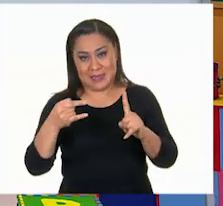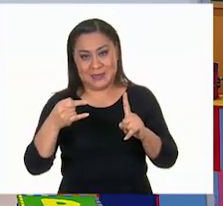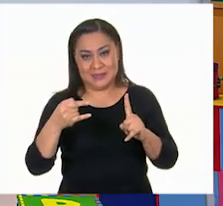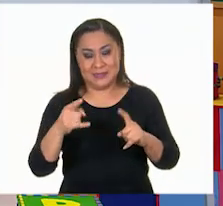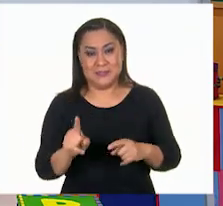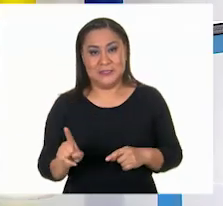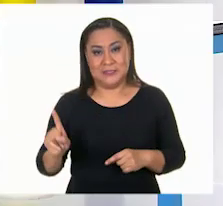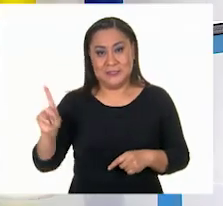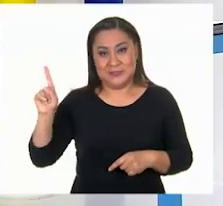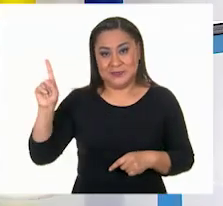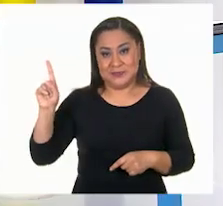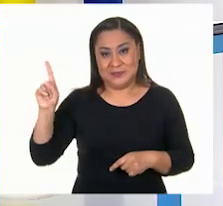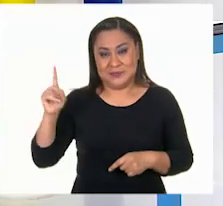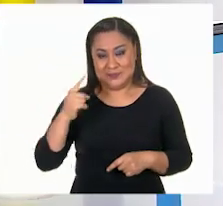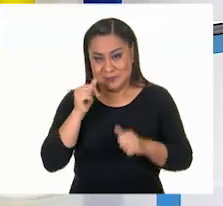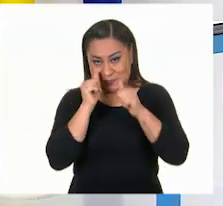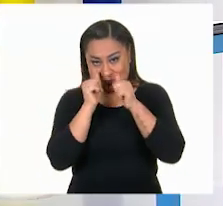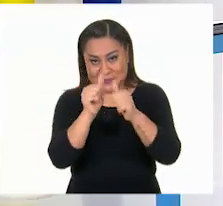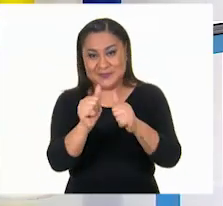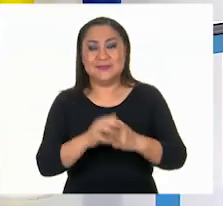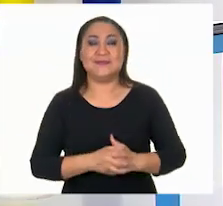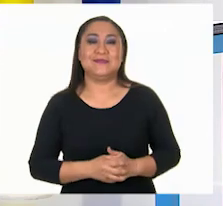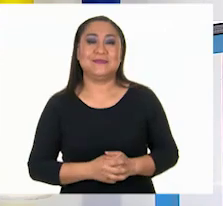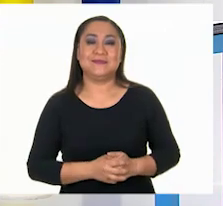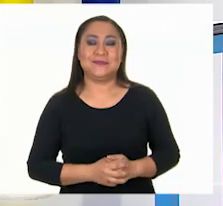llama...